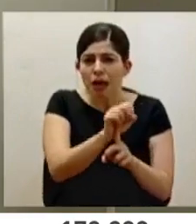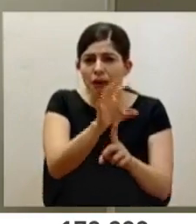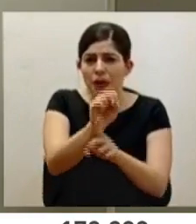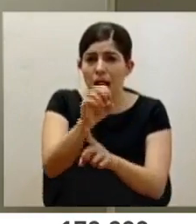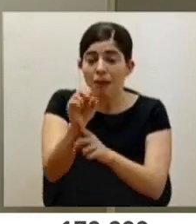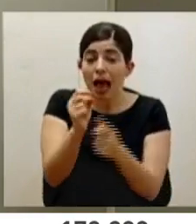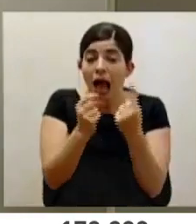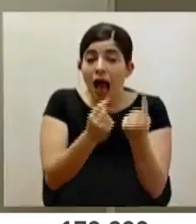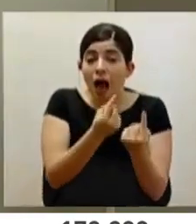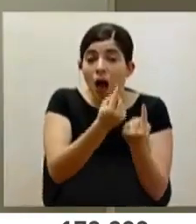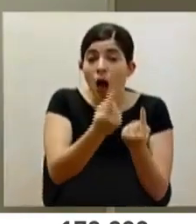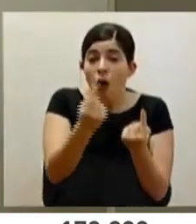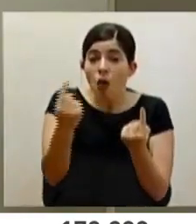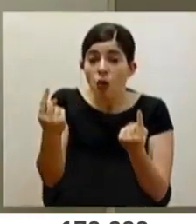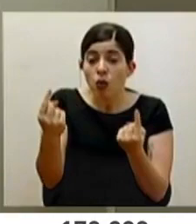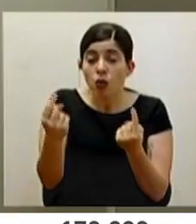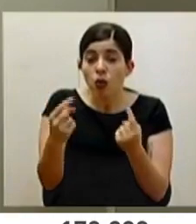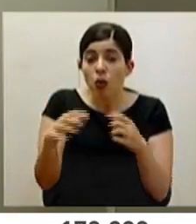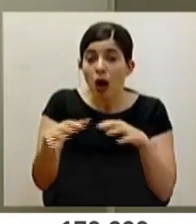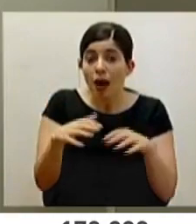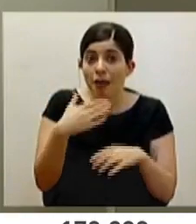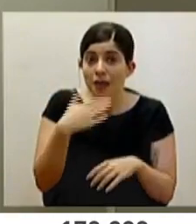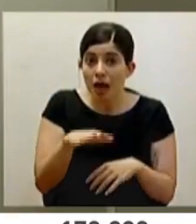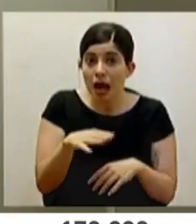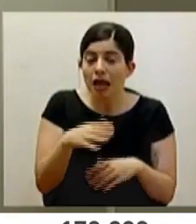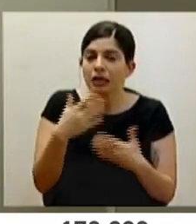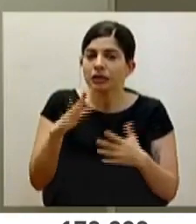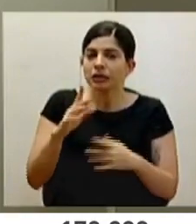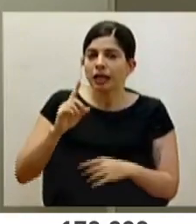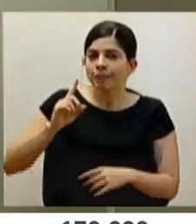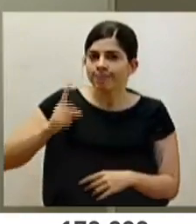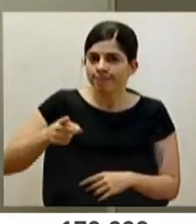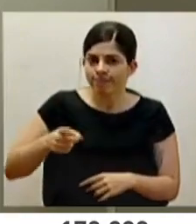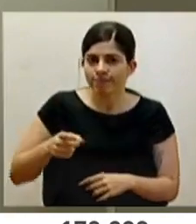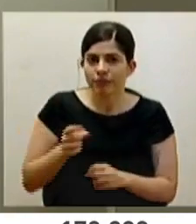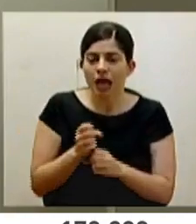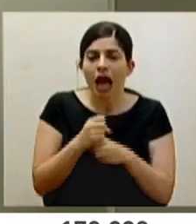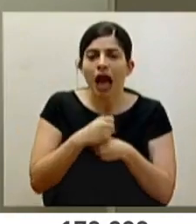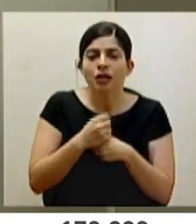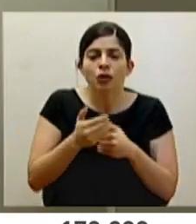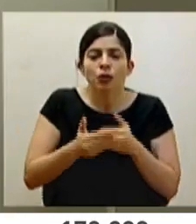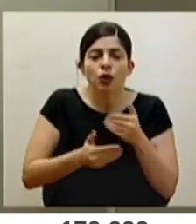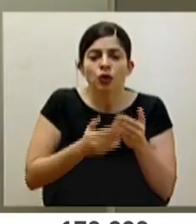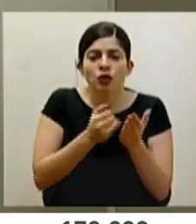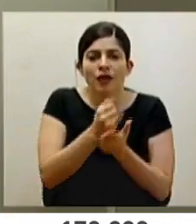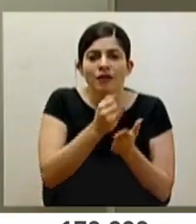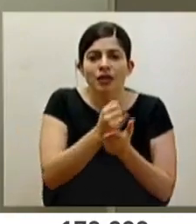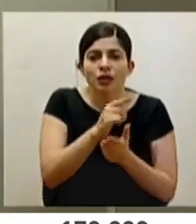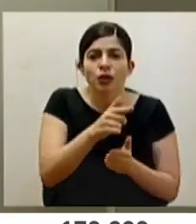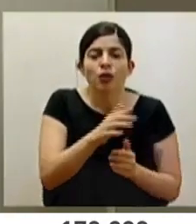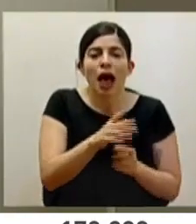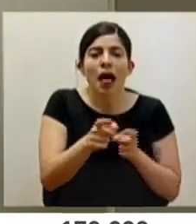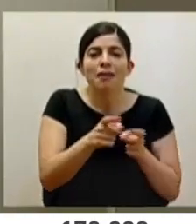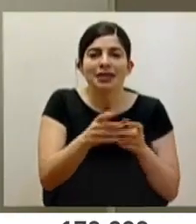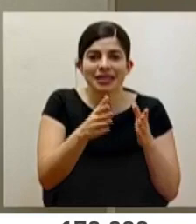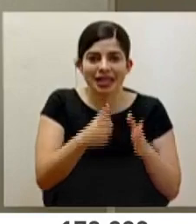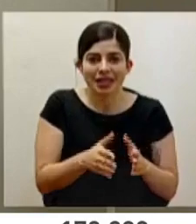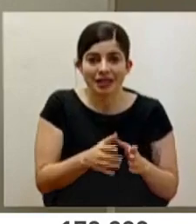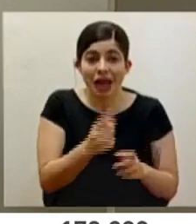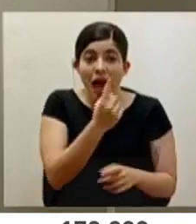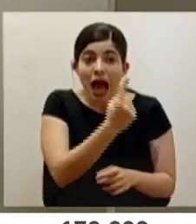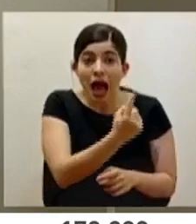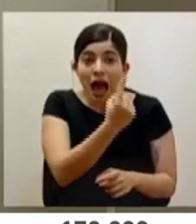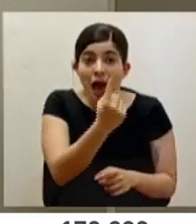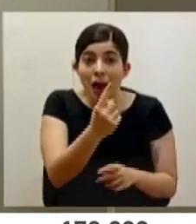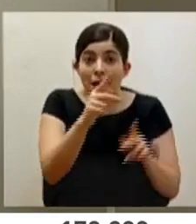cada una de estas se ha instruido que se haga una investigación administrativa. Cada una de estas